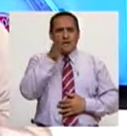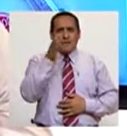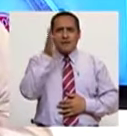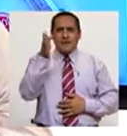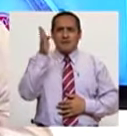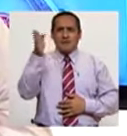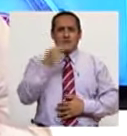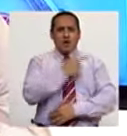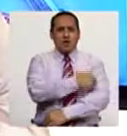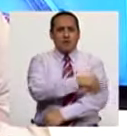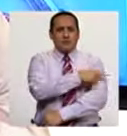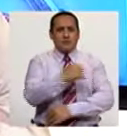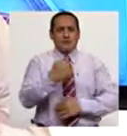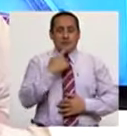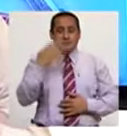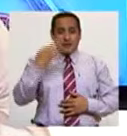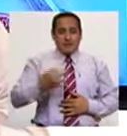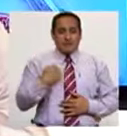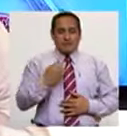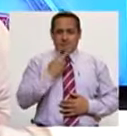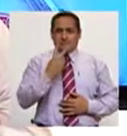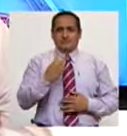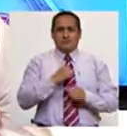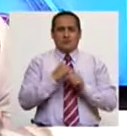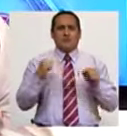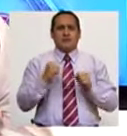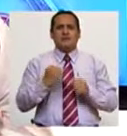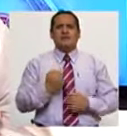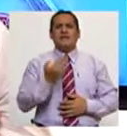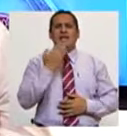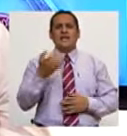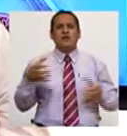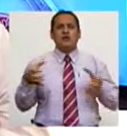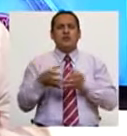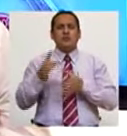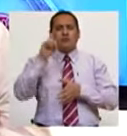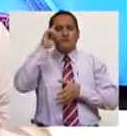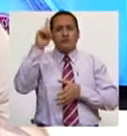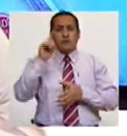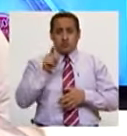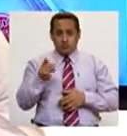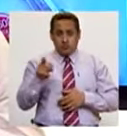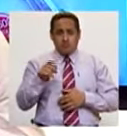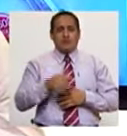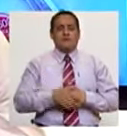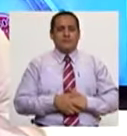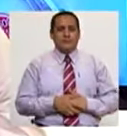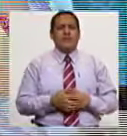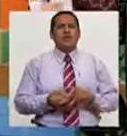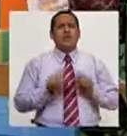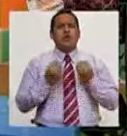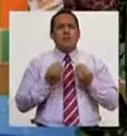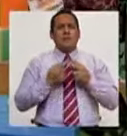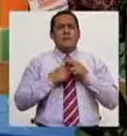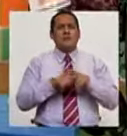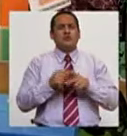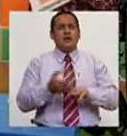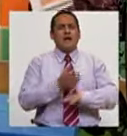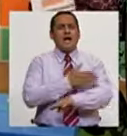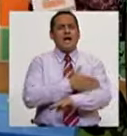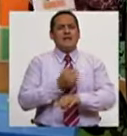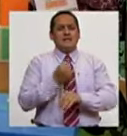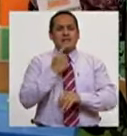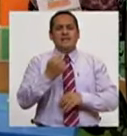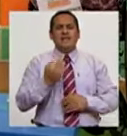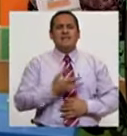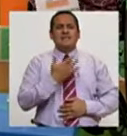hospitales fue una locura para mí. ¿Quién es el que formó este grupo? Yo. Tú. Ahora, pero ¿cómo nació? Porque tiene que